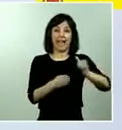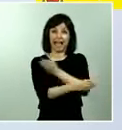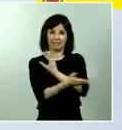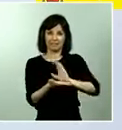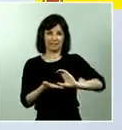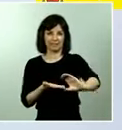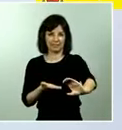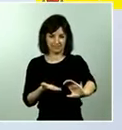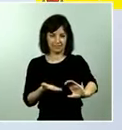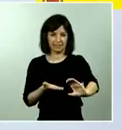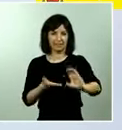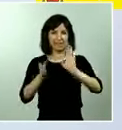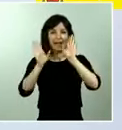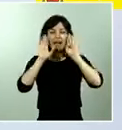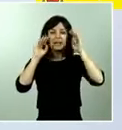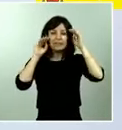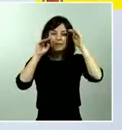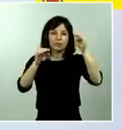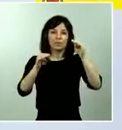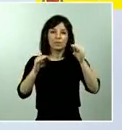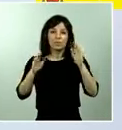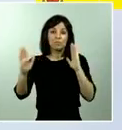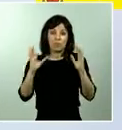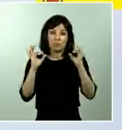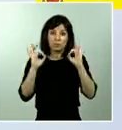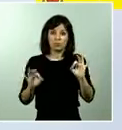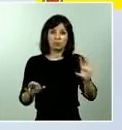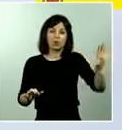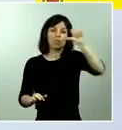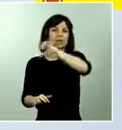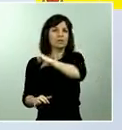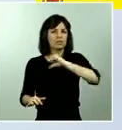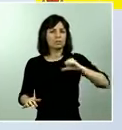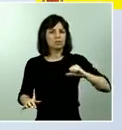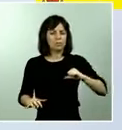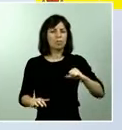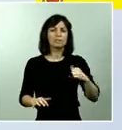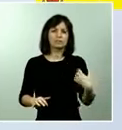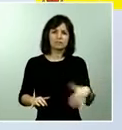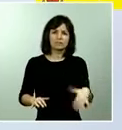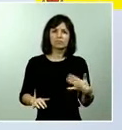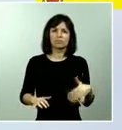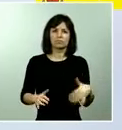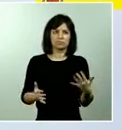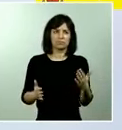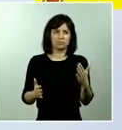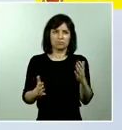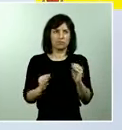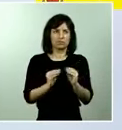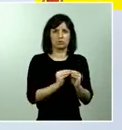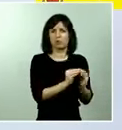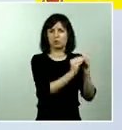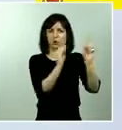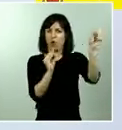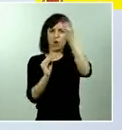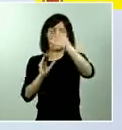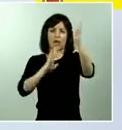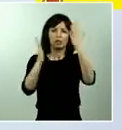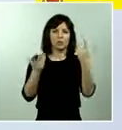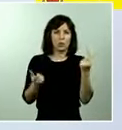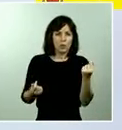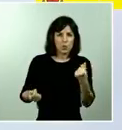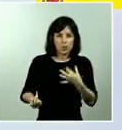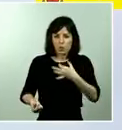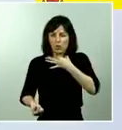momento en que además las comunidades autónomas están planteando de modo unánime problemas de liquidez para hacer frente a